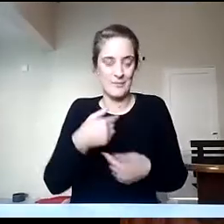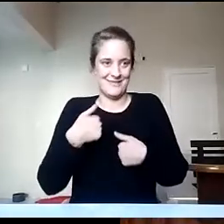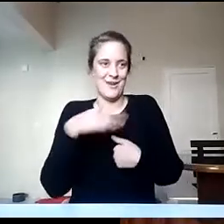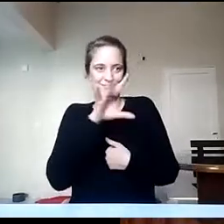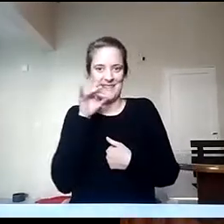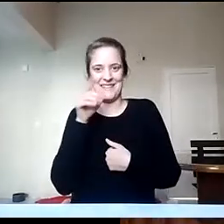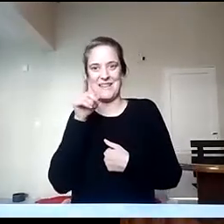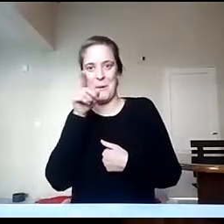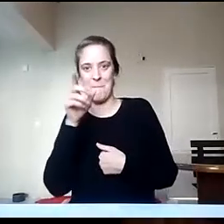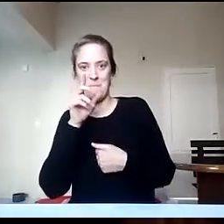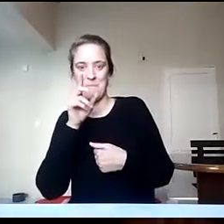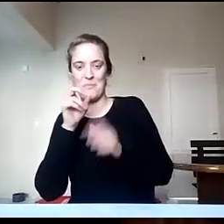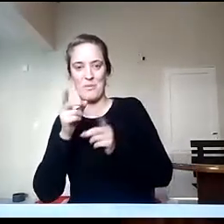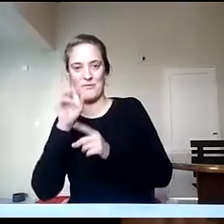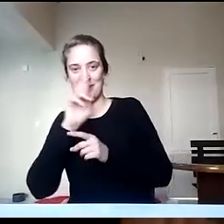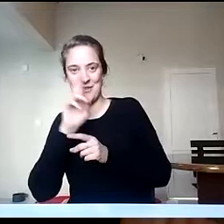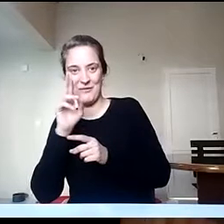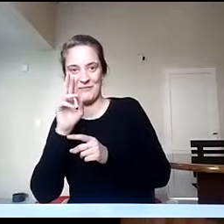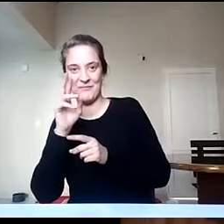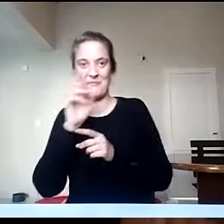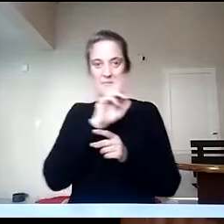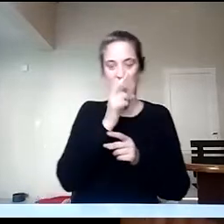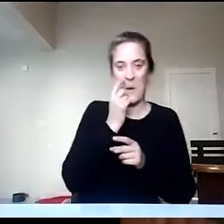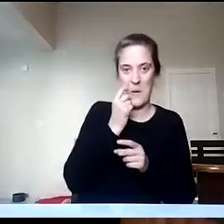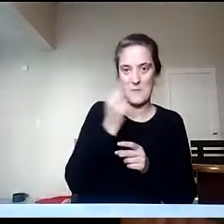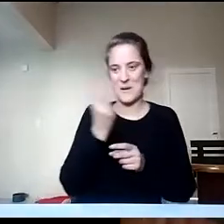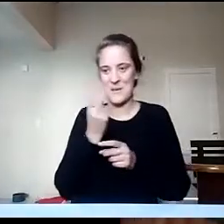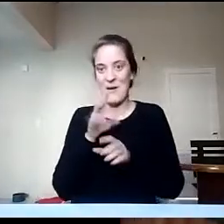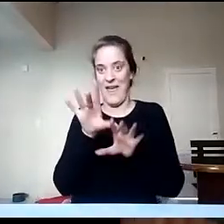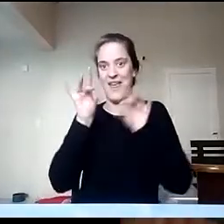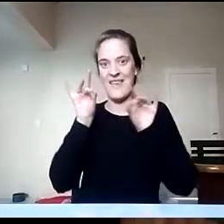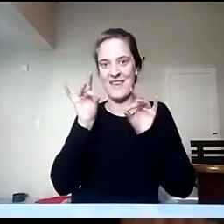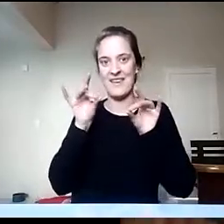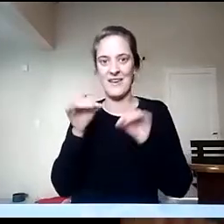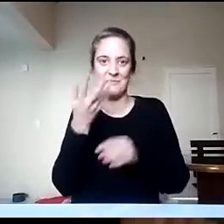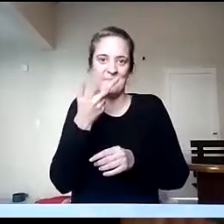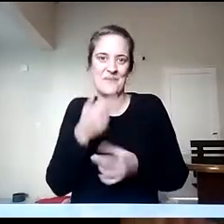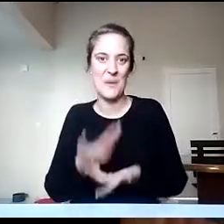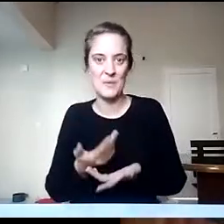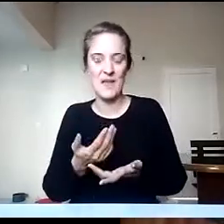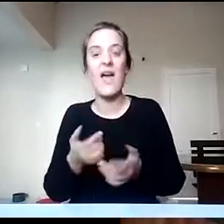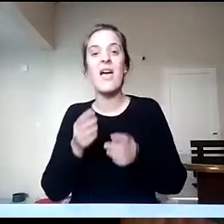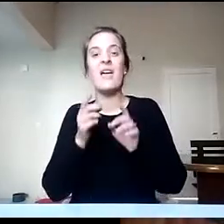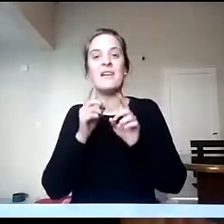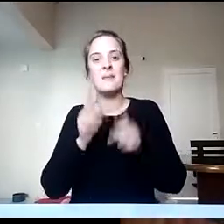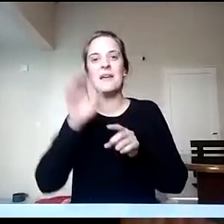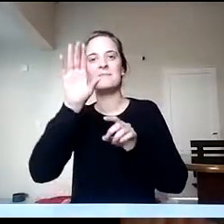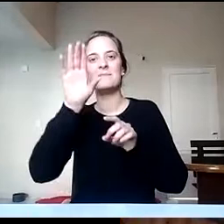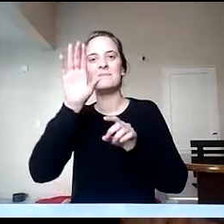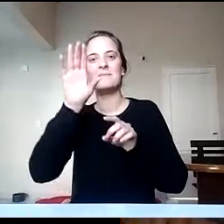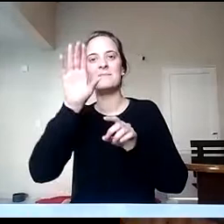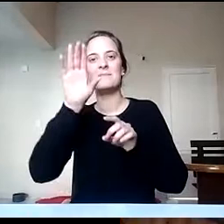gratificados con esta opción, con este rol por el que hemos optado y los invitamos también a ustedes a vivir esta experiencia